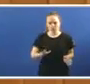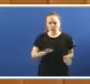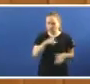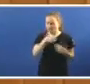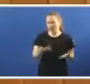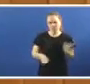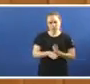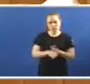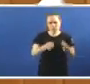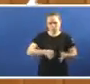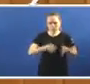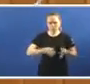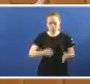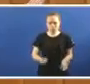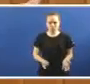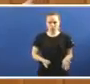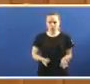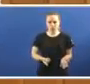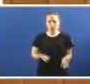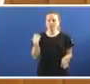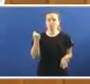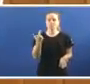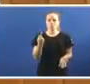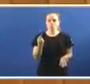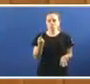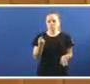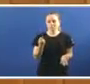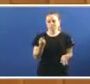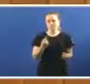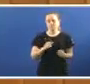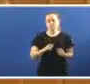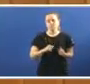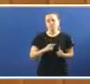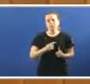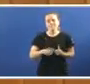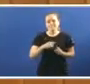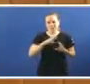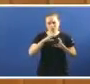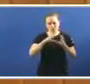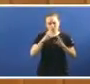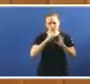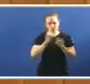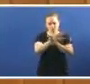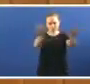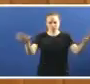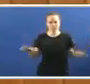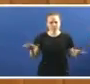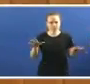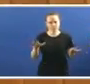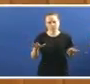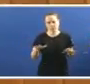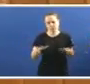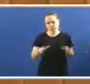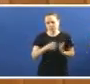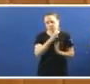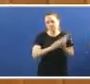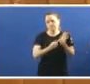situación E enviaron recentemente aos medios de comunicación Unha reclamación Unha publicación